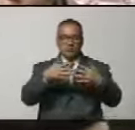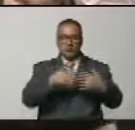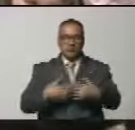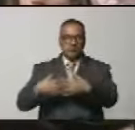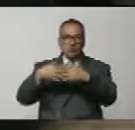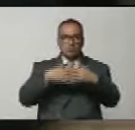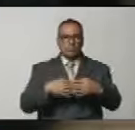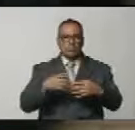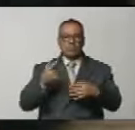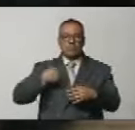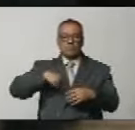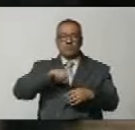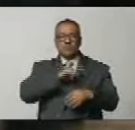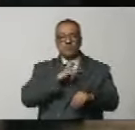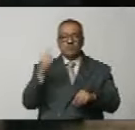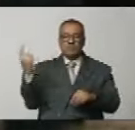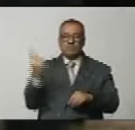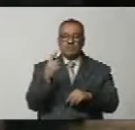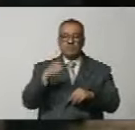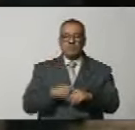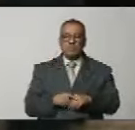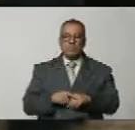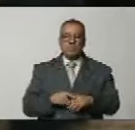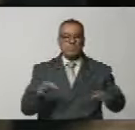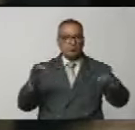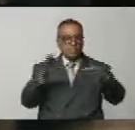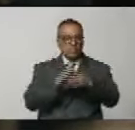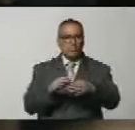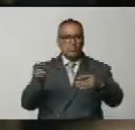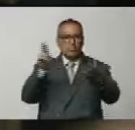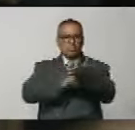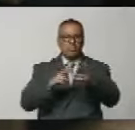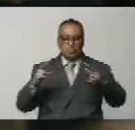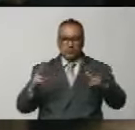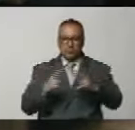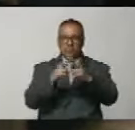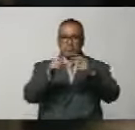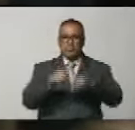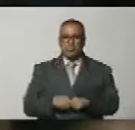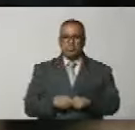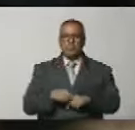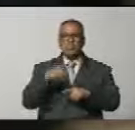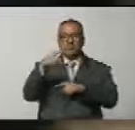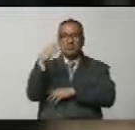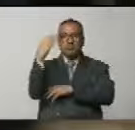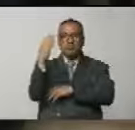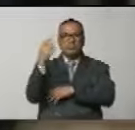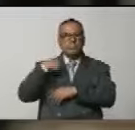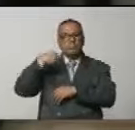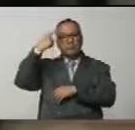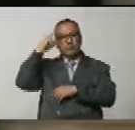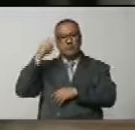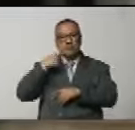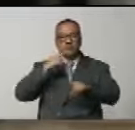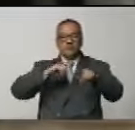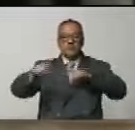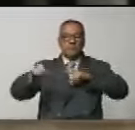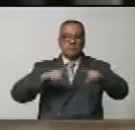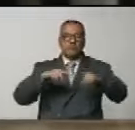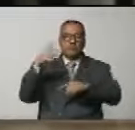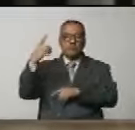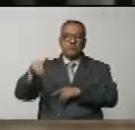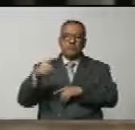norteamericano contra nuestro país, bueno, los rebullones se volvieron a encontrar. Y desde Colombia pretenden darle lecciones de